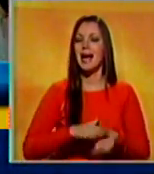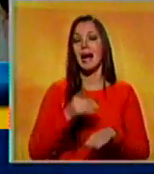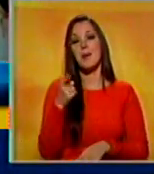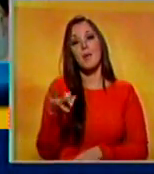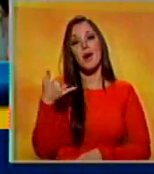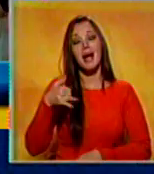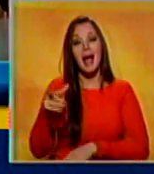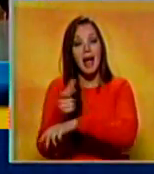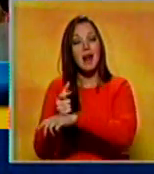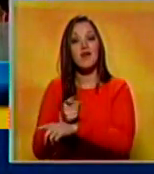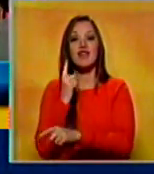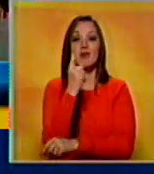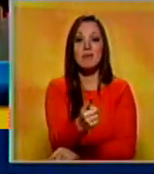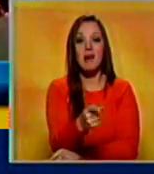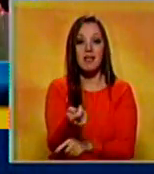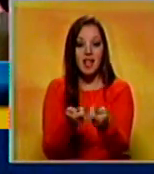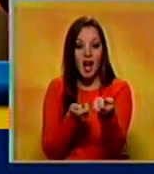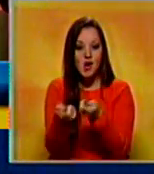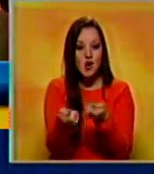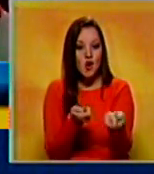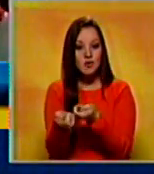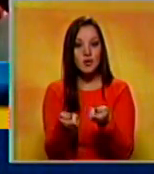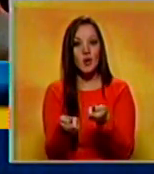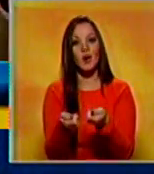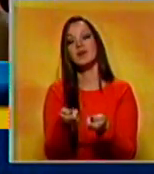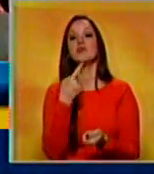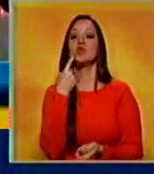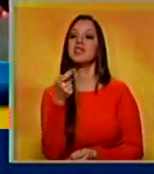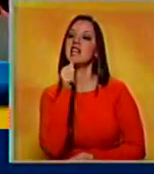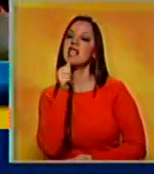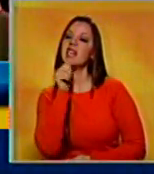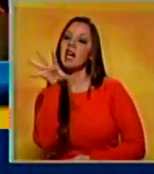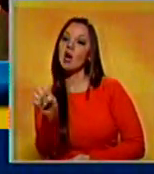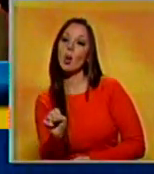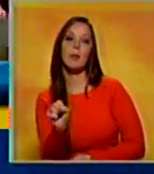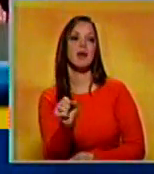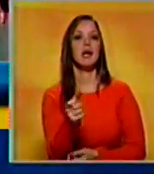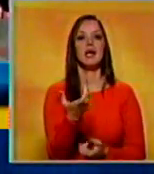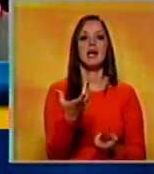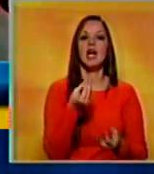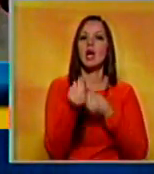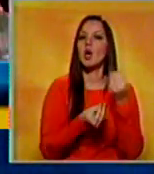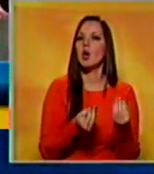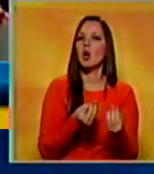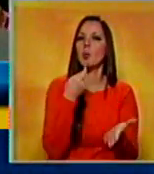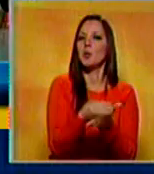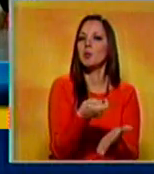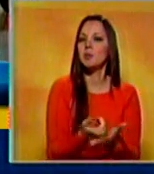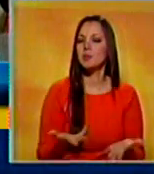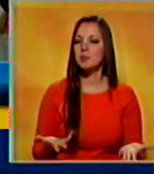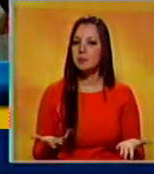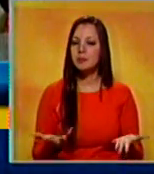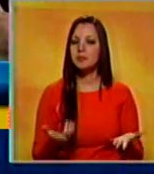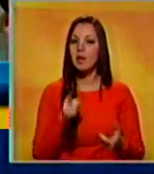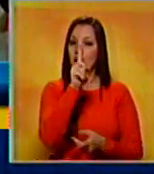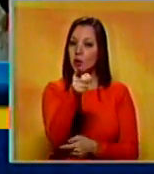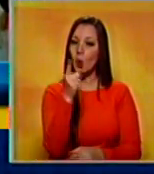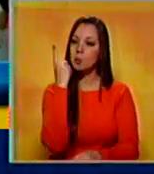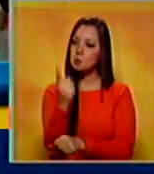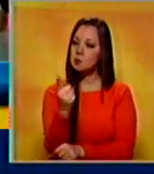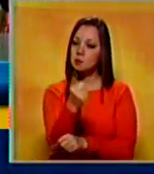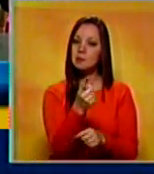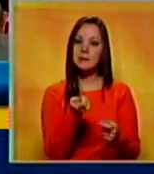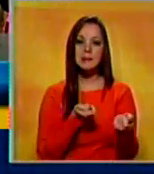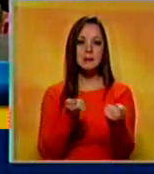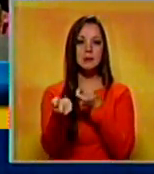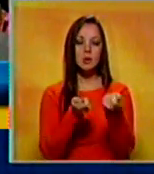controlar la economía creyendo que tú puedes definir quién compra, qué precio compra, cómo le venden, y tú empiezas a poner los controles exagerados,